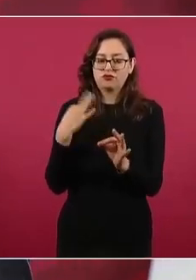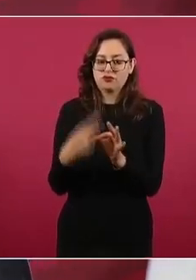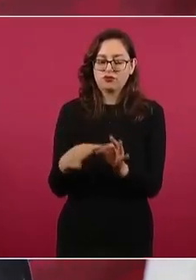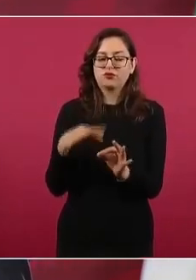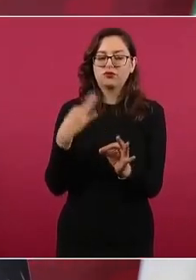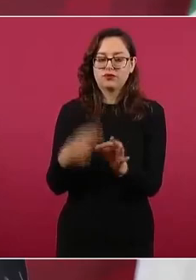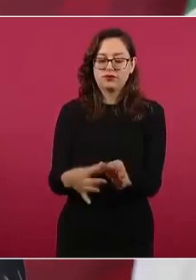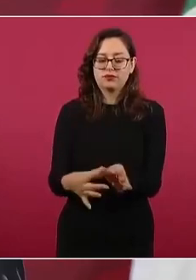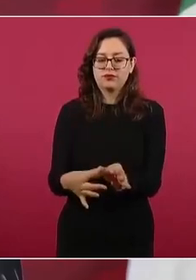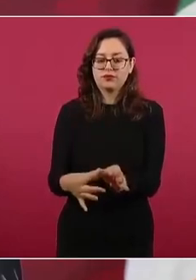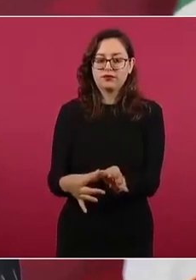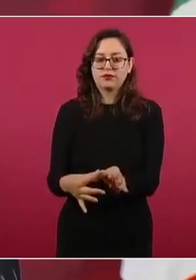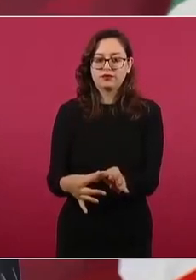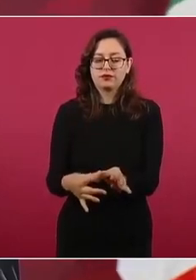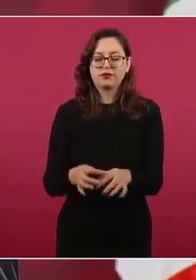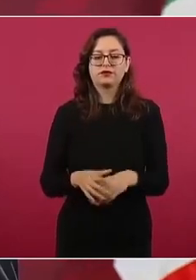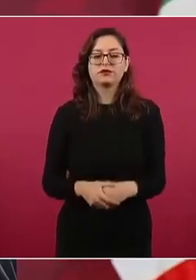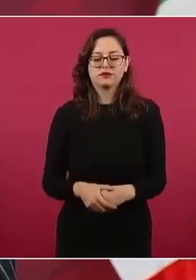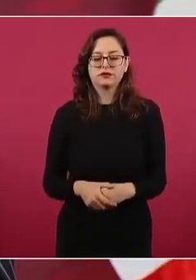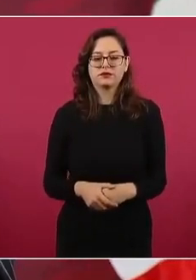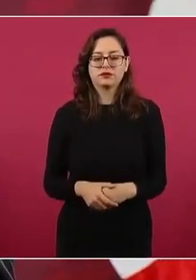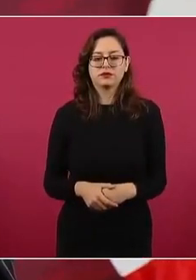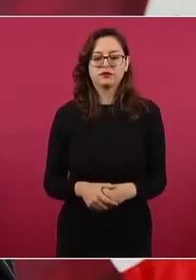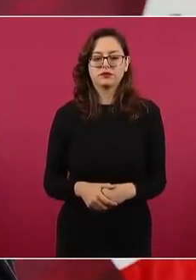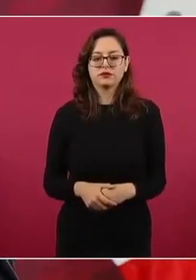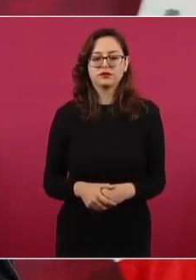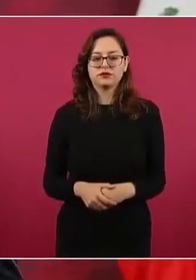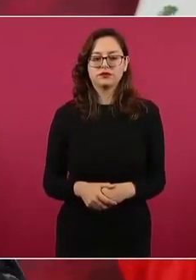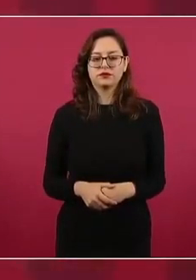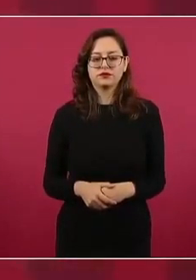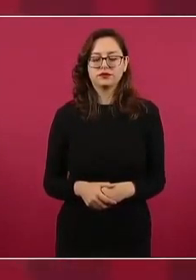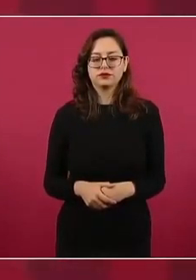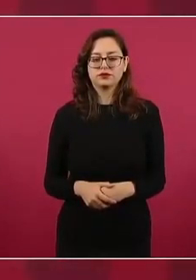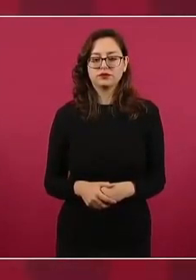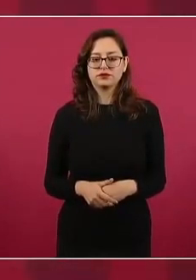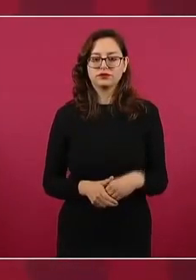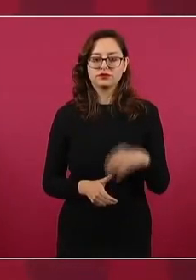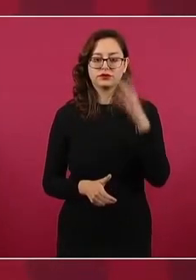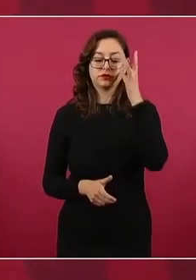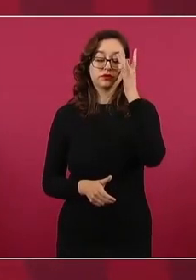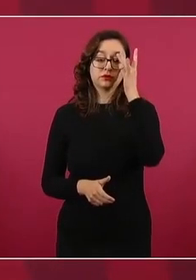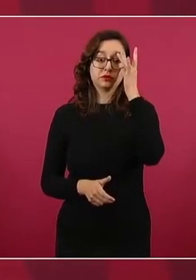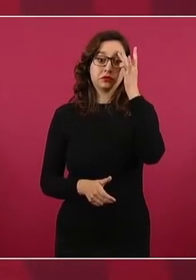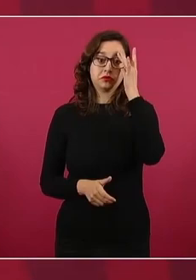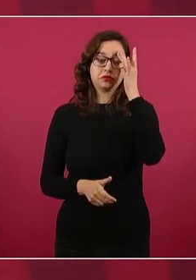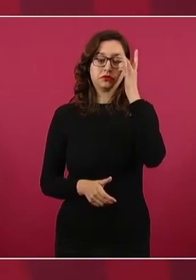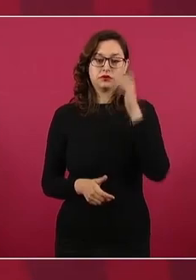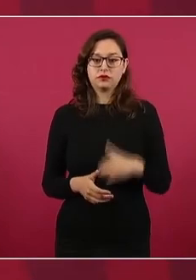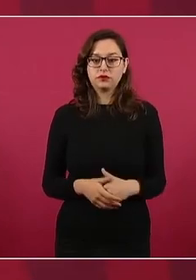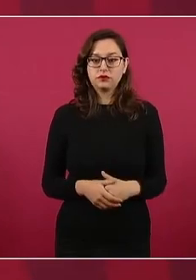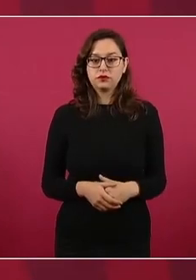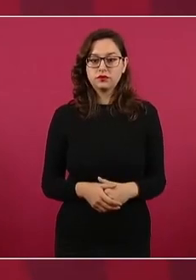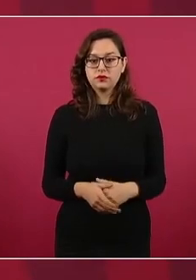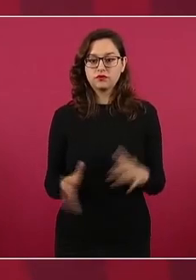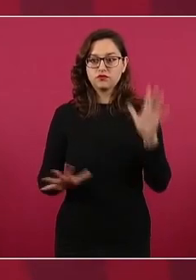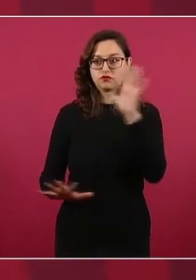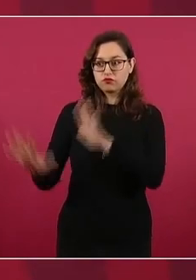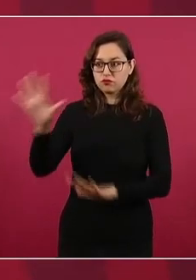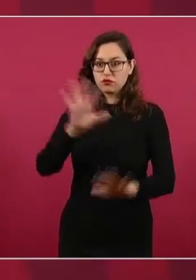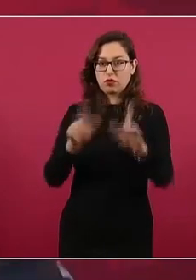no permitiendo que nadie nos manipule,